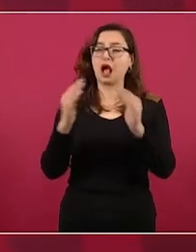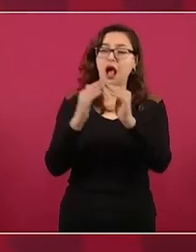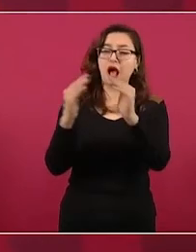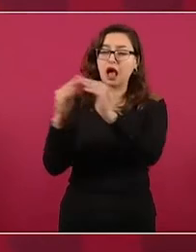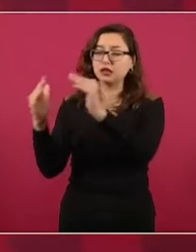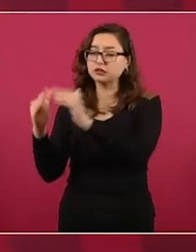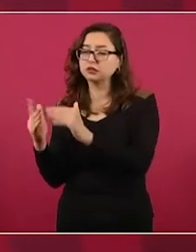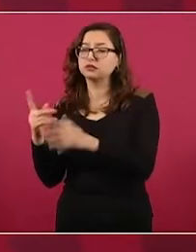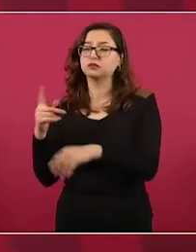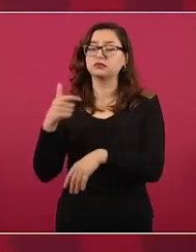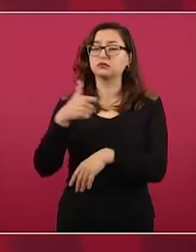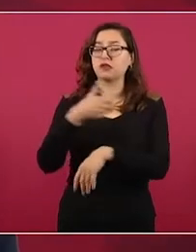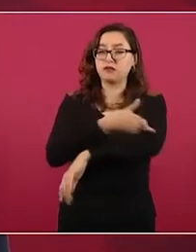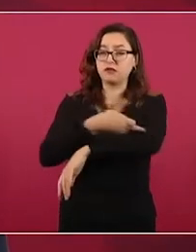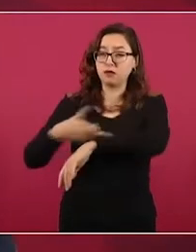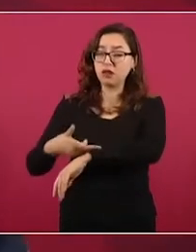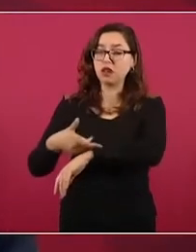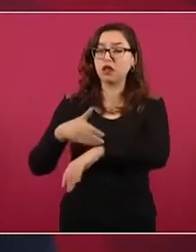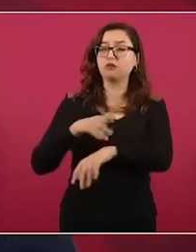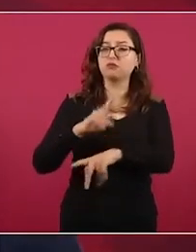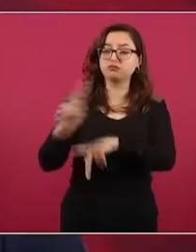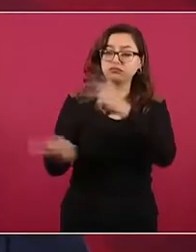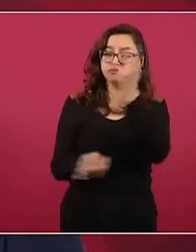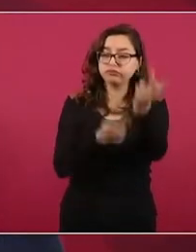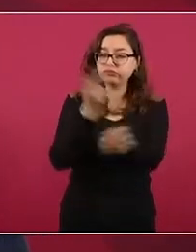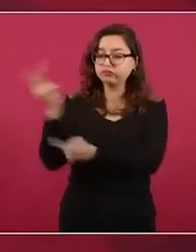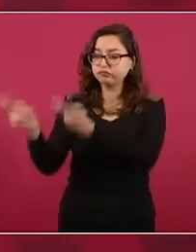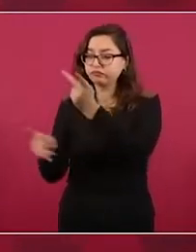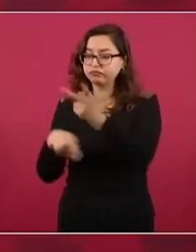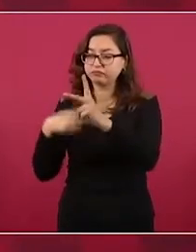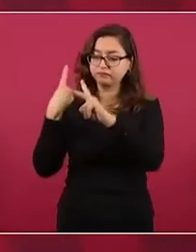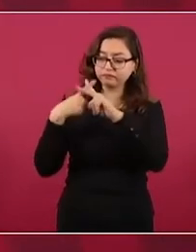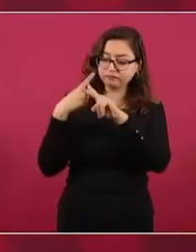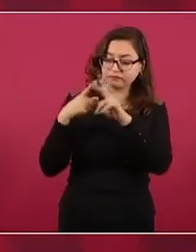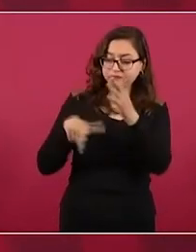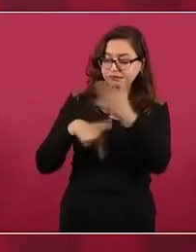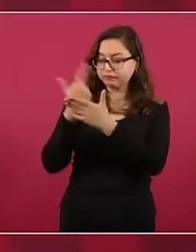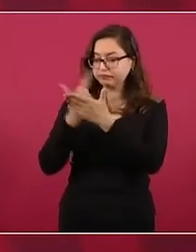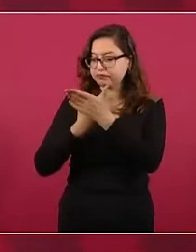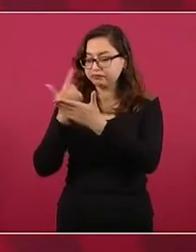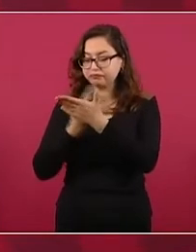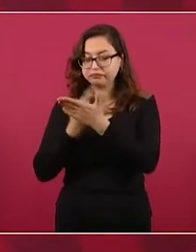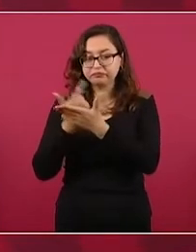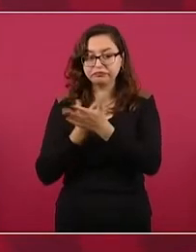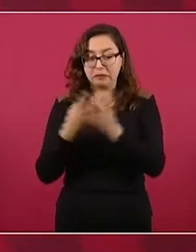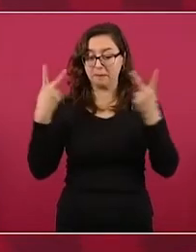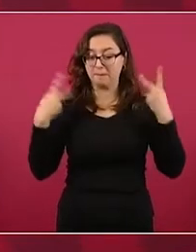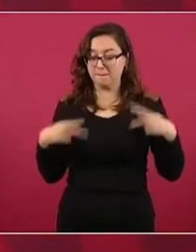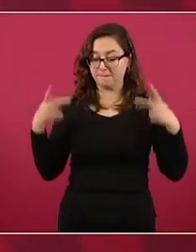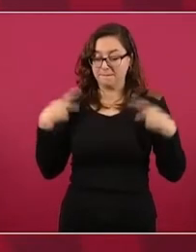los más pobres